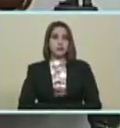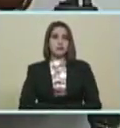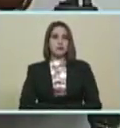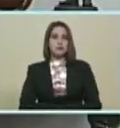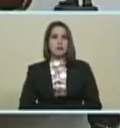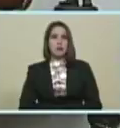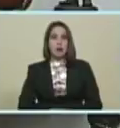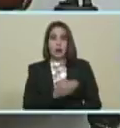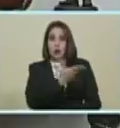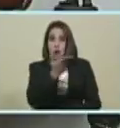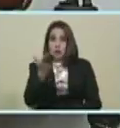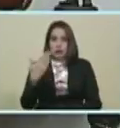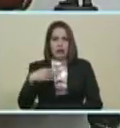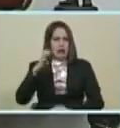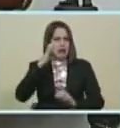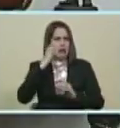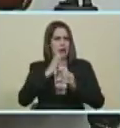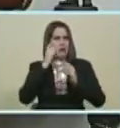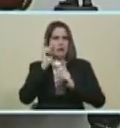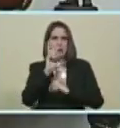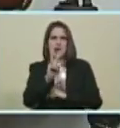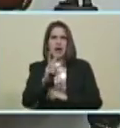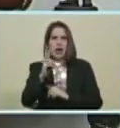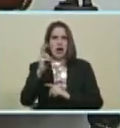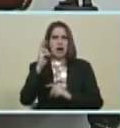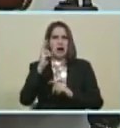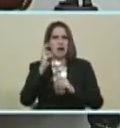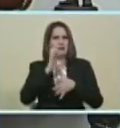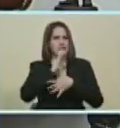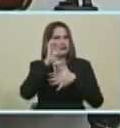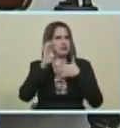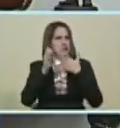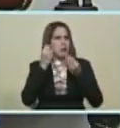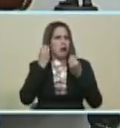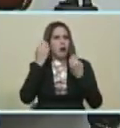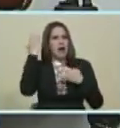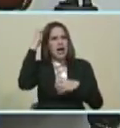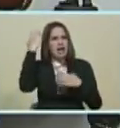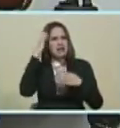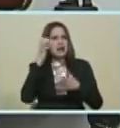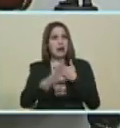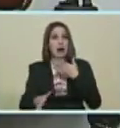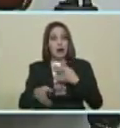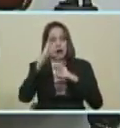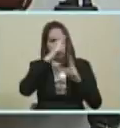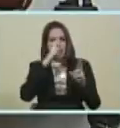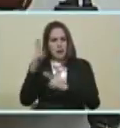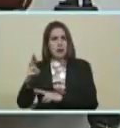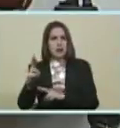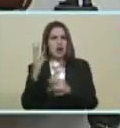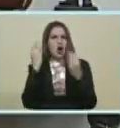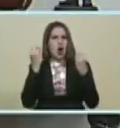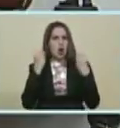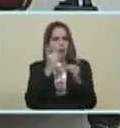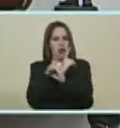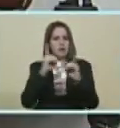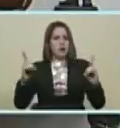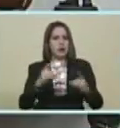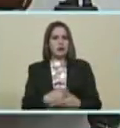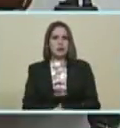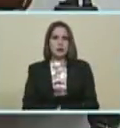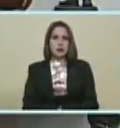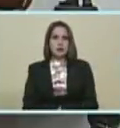...para que ustedes vean... ...la ética política diferente... ...nosotros somos gente ética... ...que respeta... ...las reglas de juego... ...de la democracia...